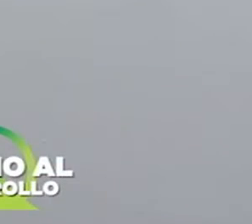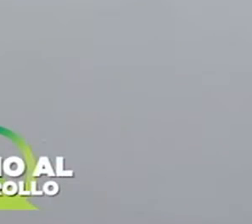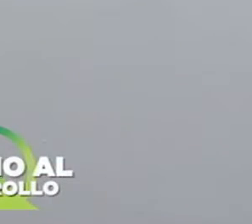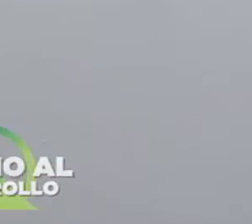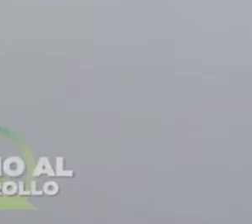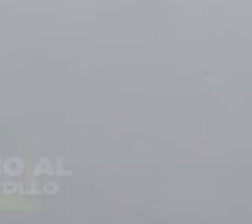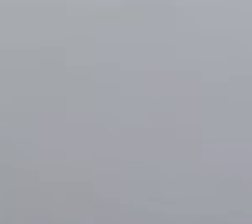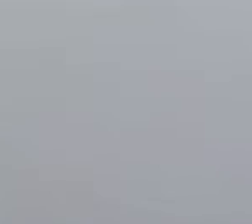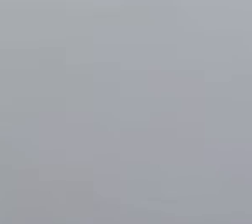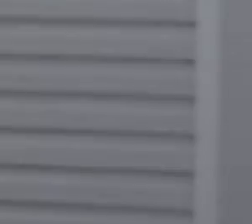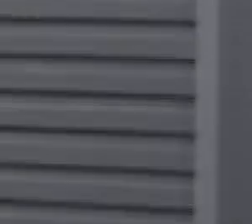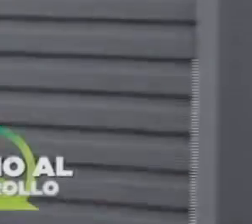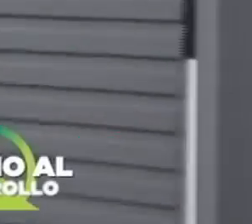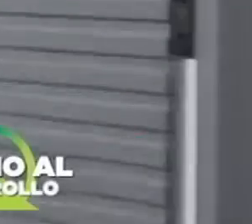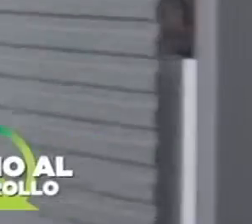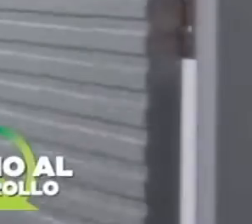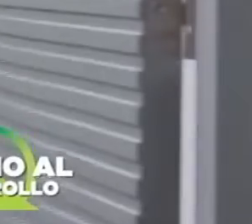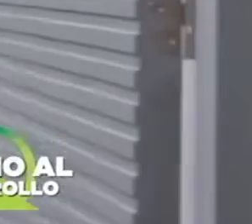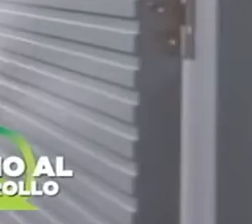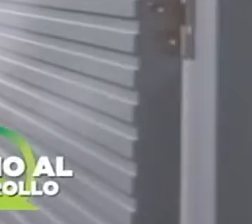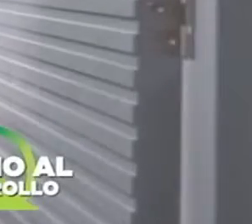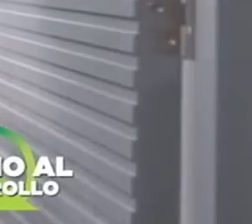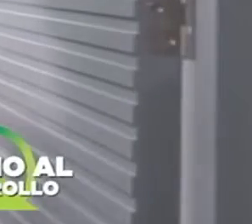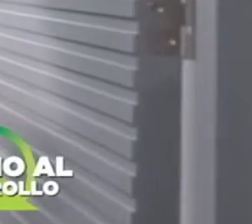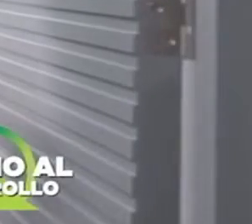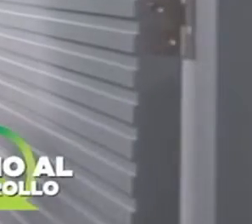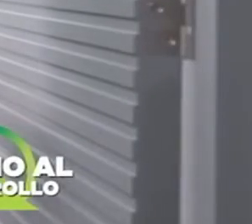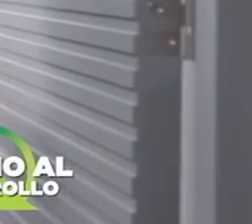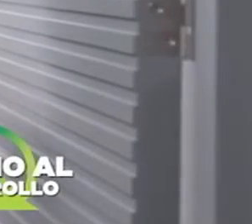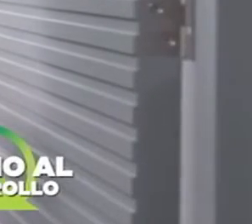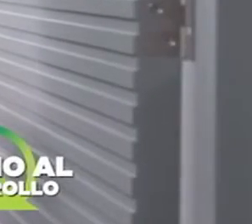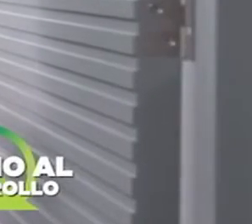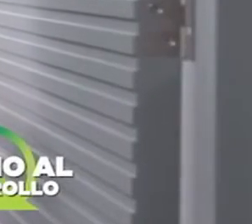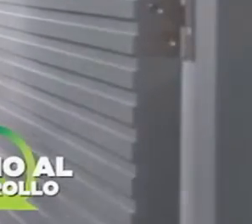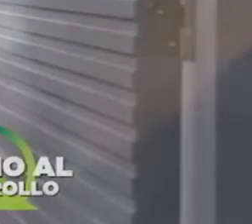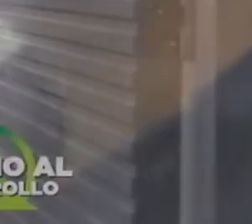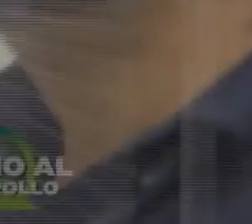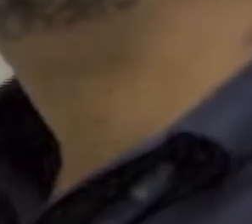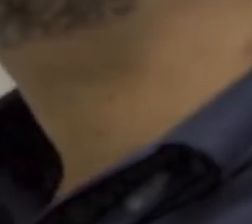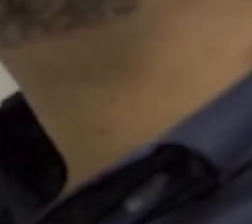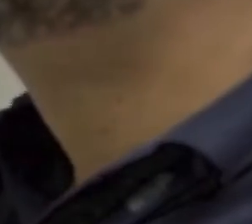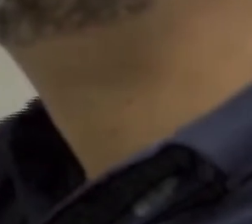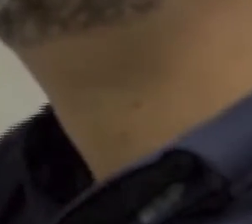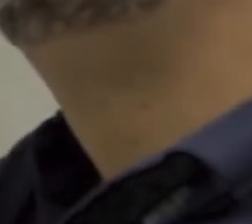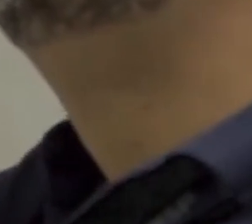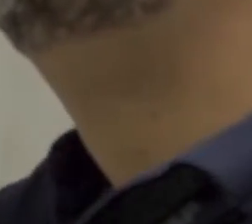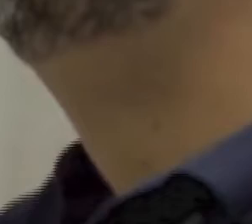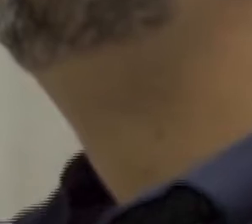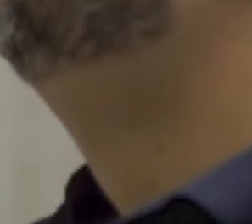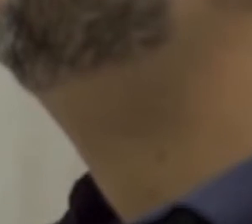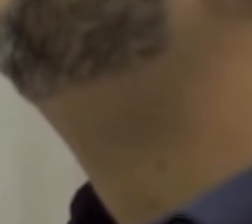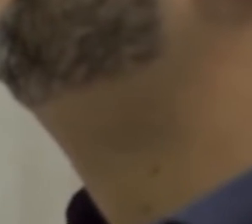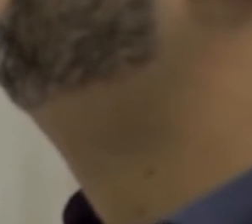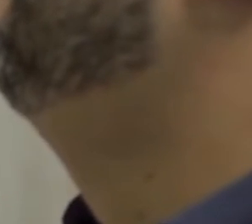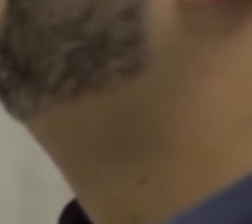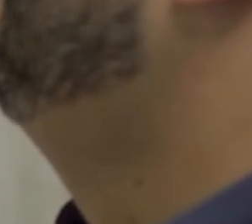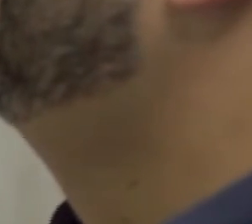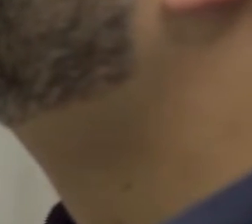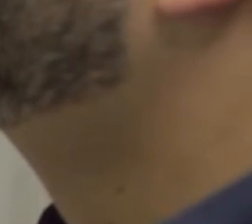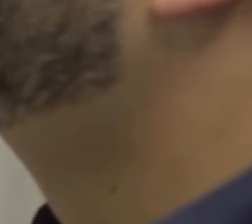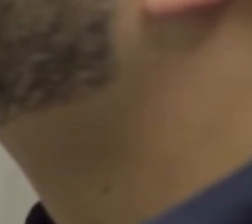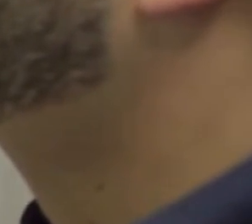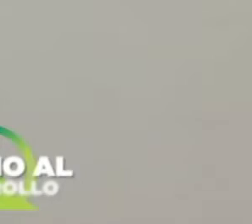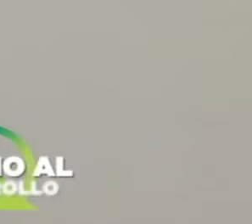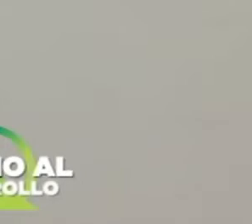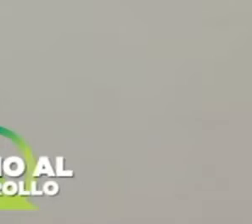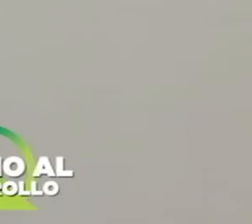18 mil 500 millones. Y esta es mi oficina. Un sueño hecho realidad gracias al aporte del Banco Popular. El Banco